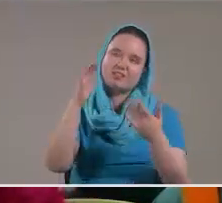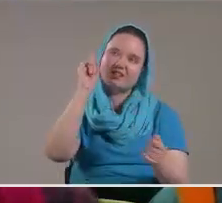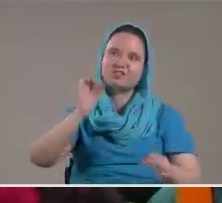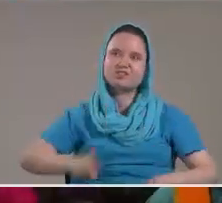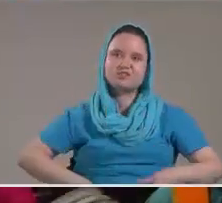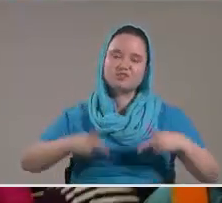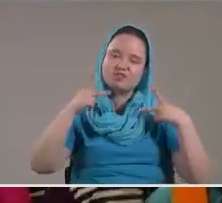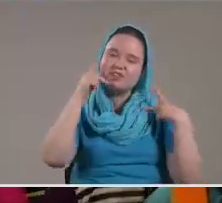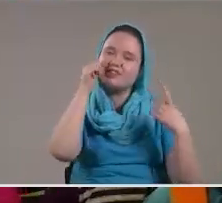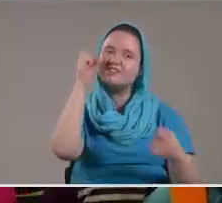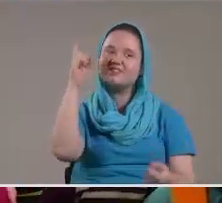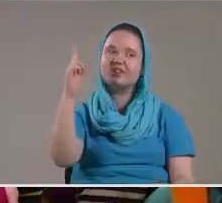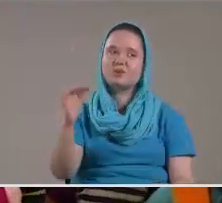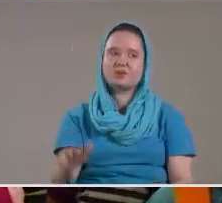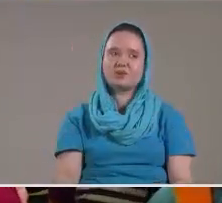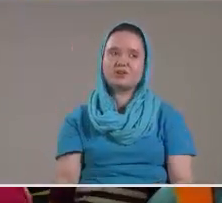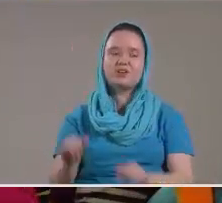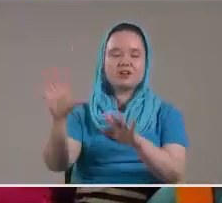Jesucristo